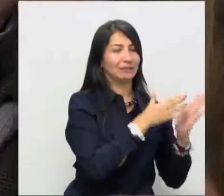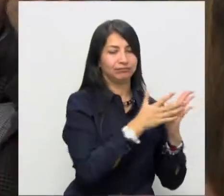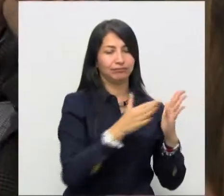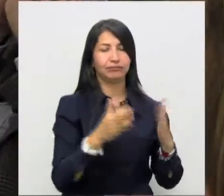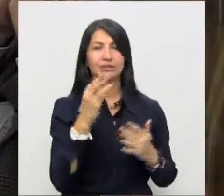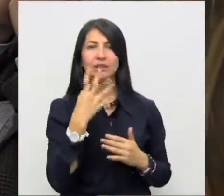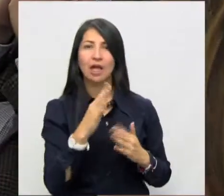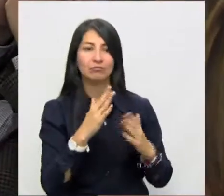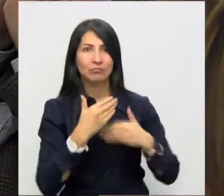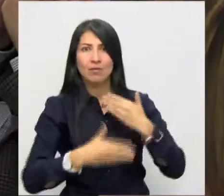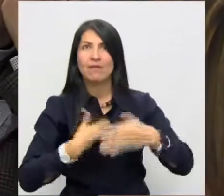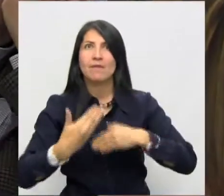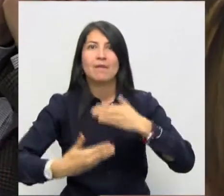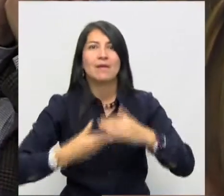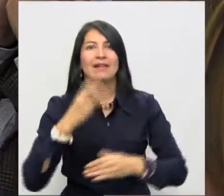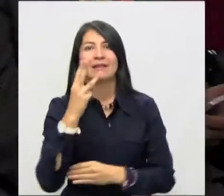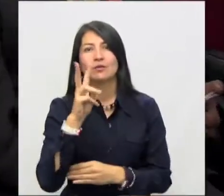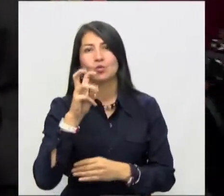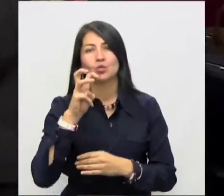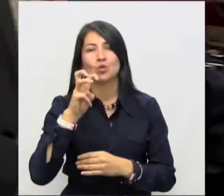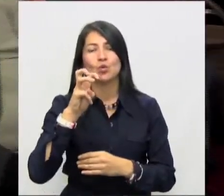es del 38%.